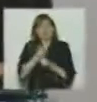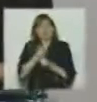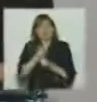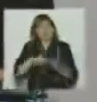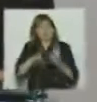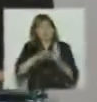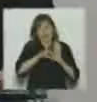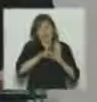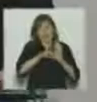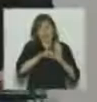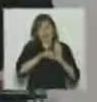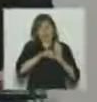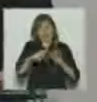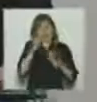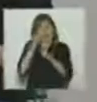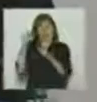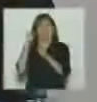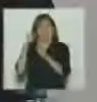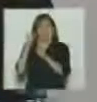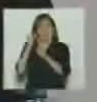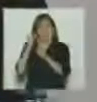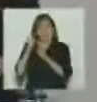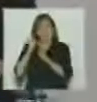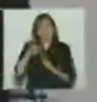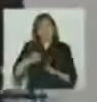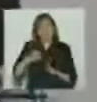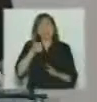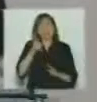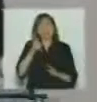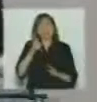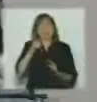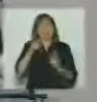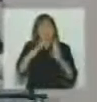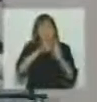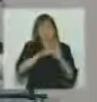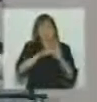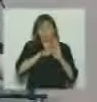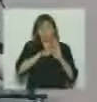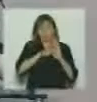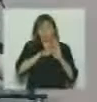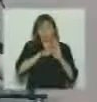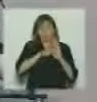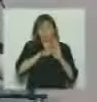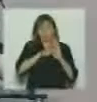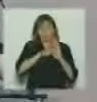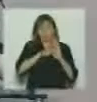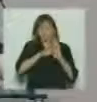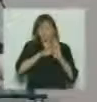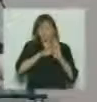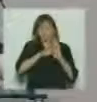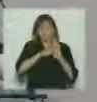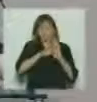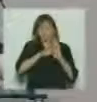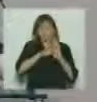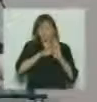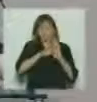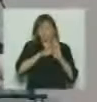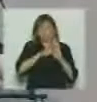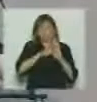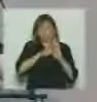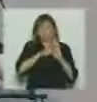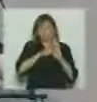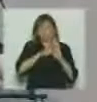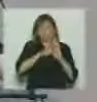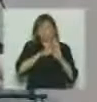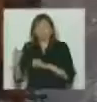medios también porque el 50% de esas señales van a ser para el sector comercial, para el sector